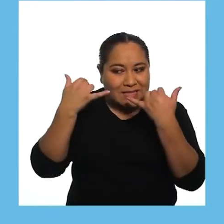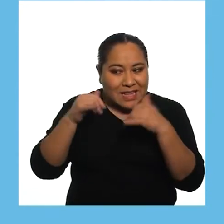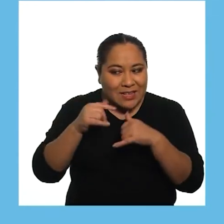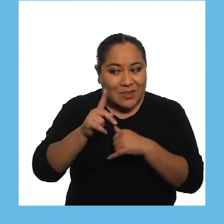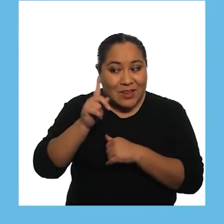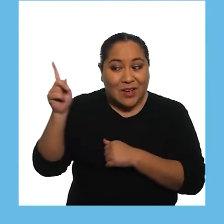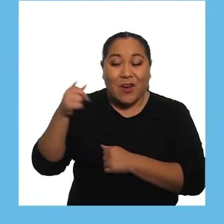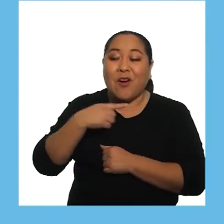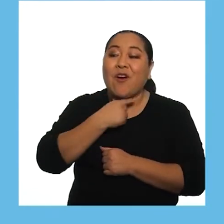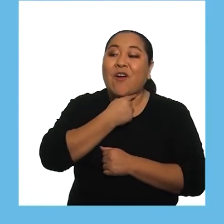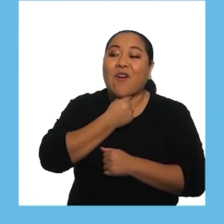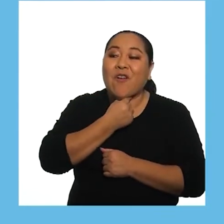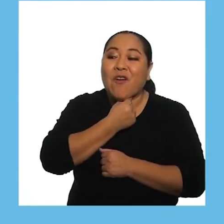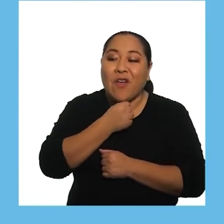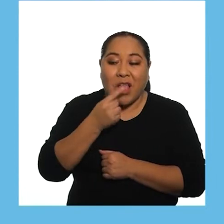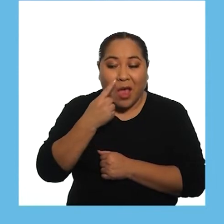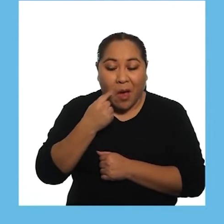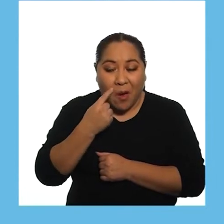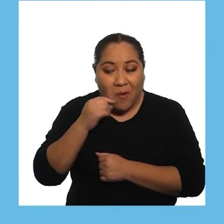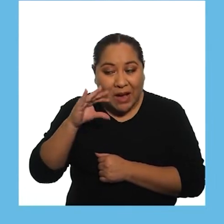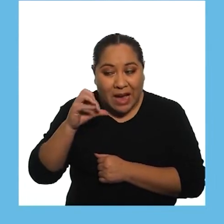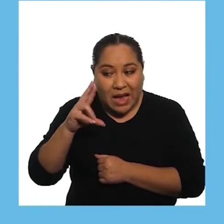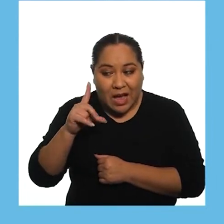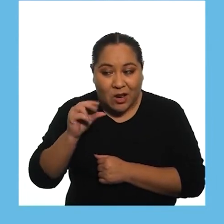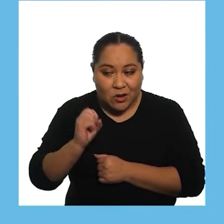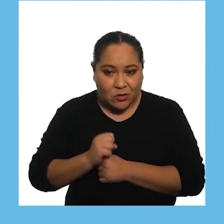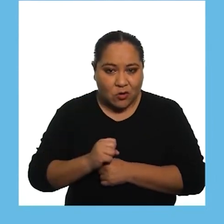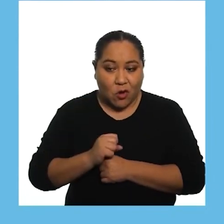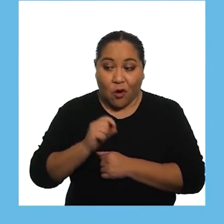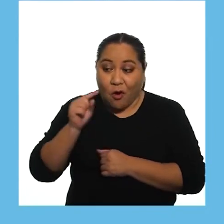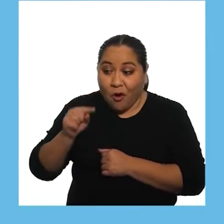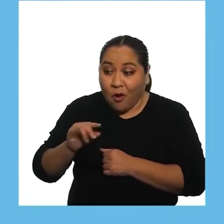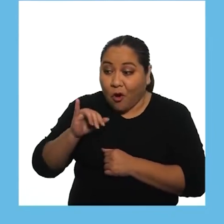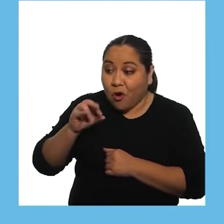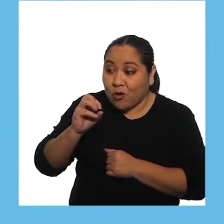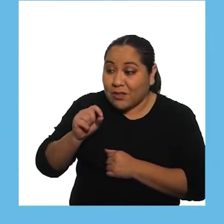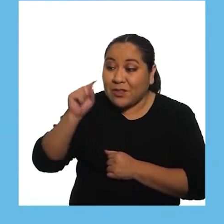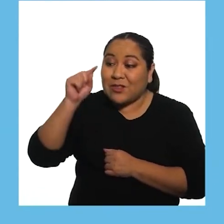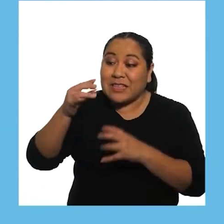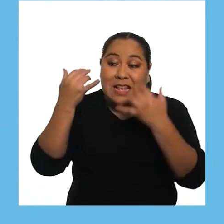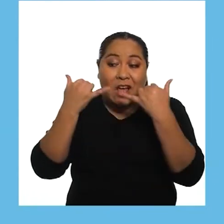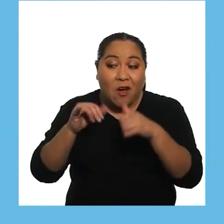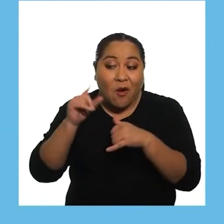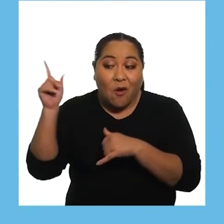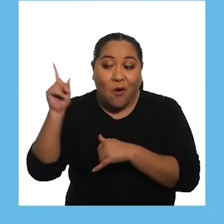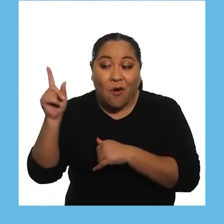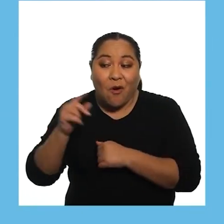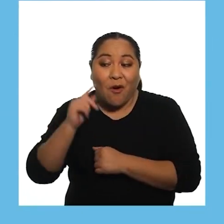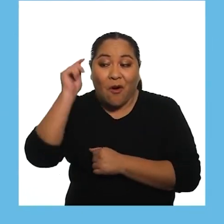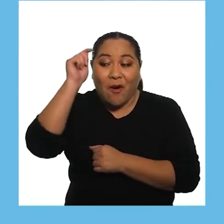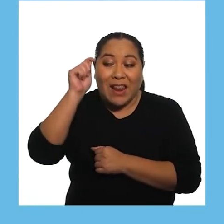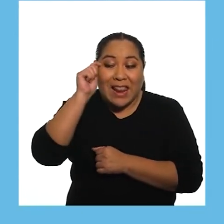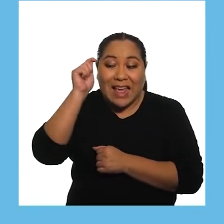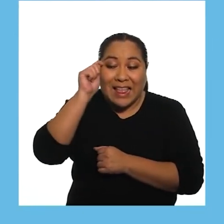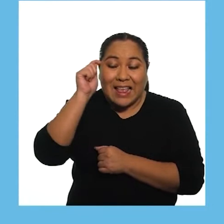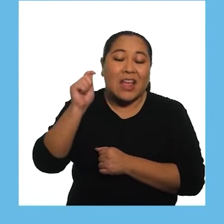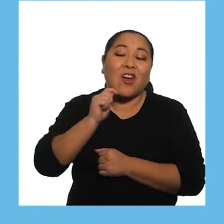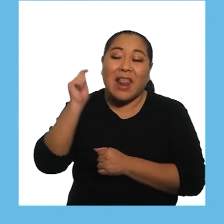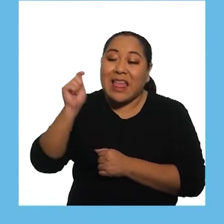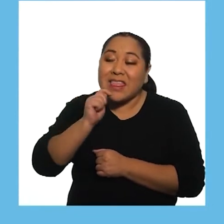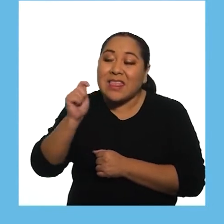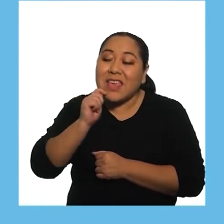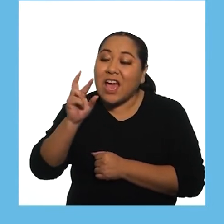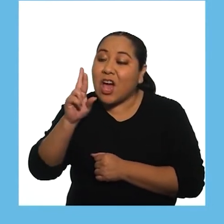estás jugando con el abuelo Carlos O José, estás jugando con la tía